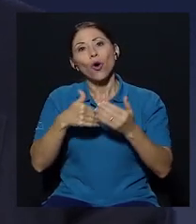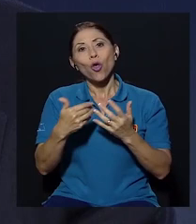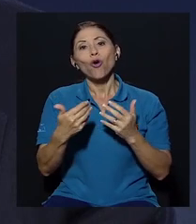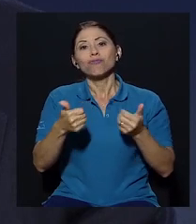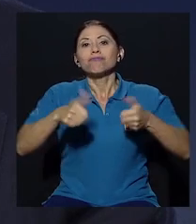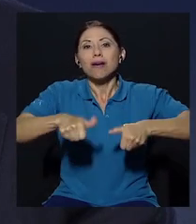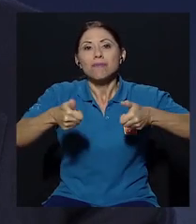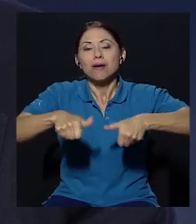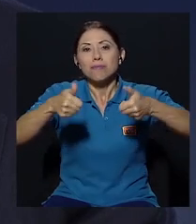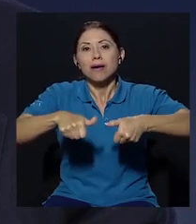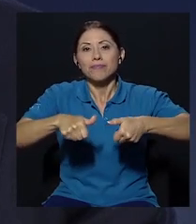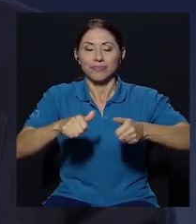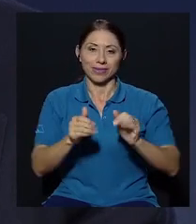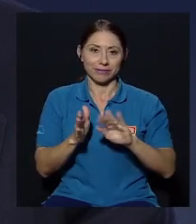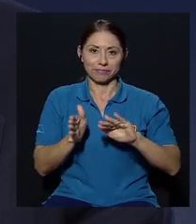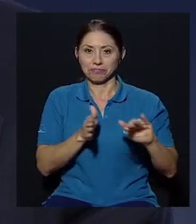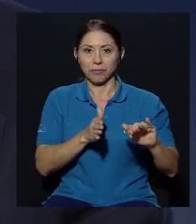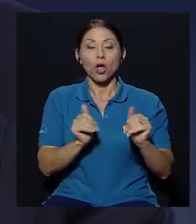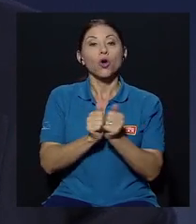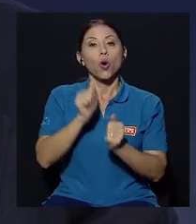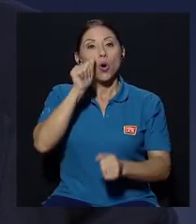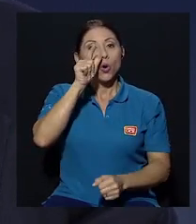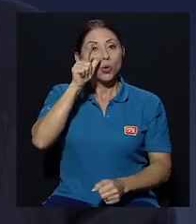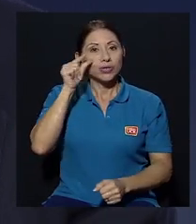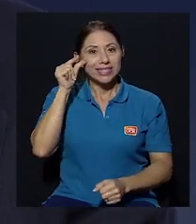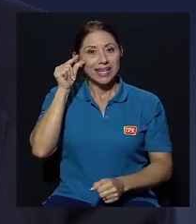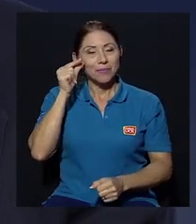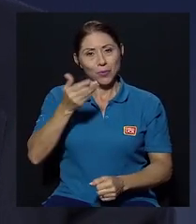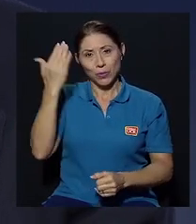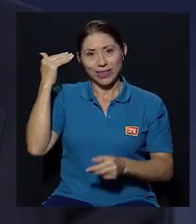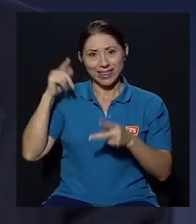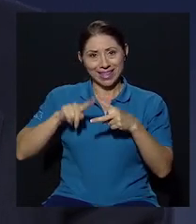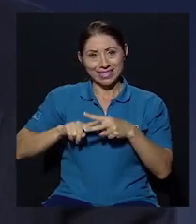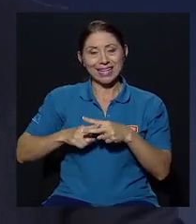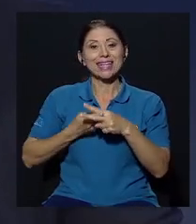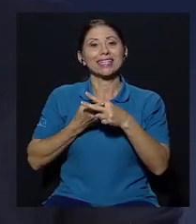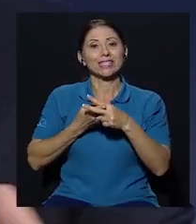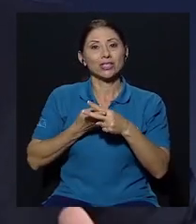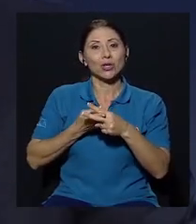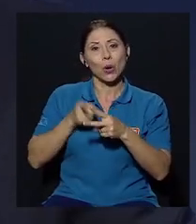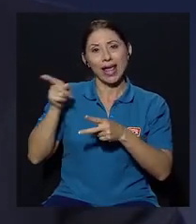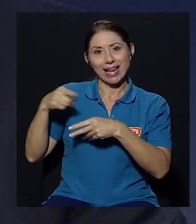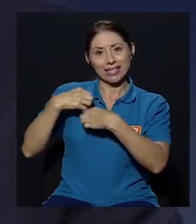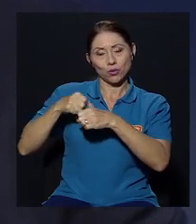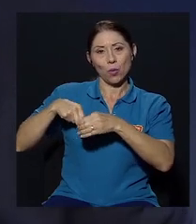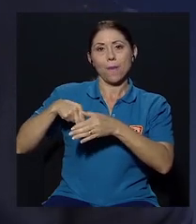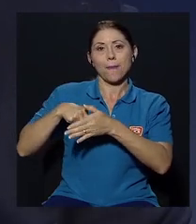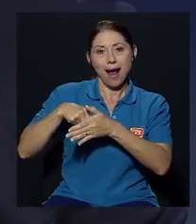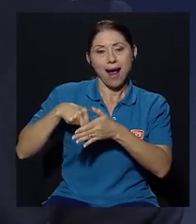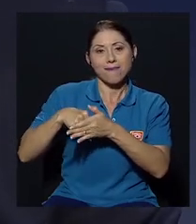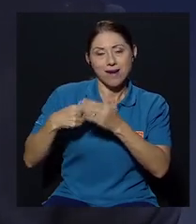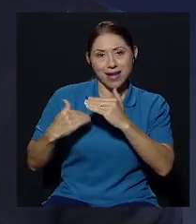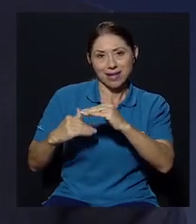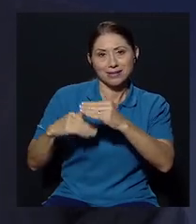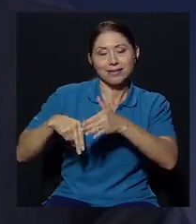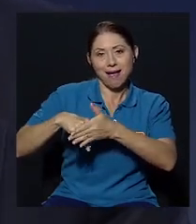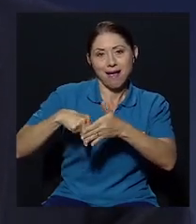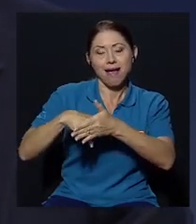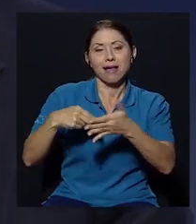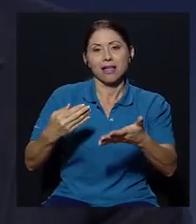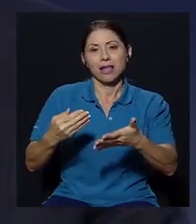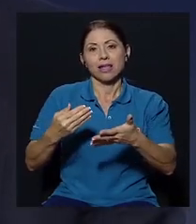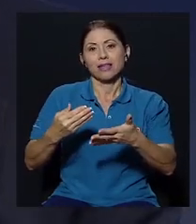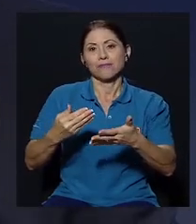con don Luis Guillermo desde el inicio él crió crió barreras y puso